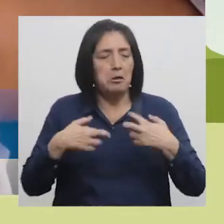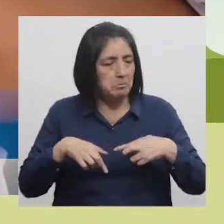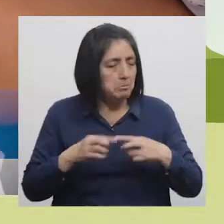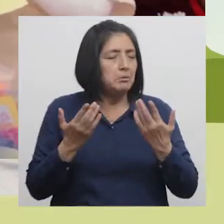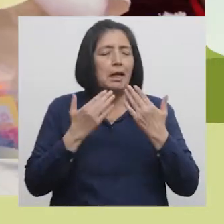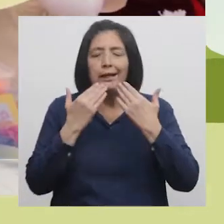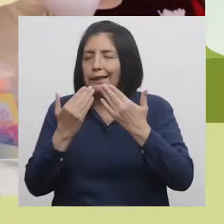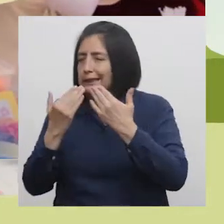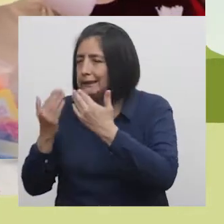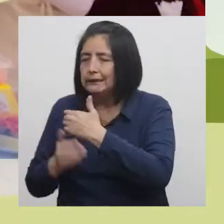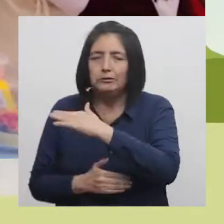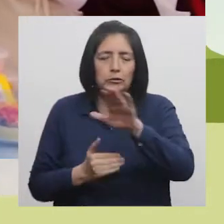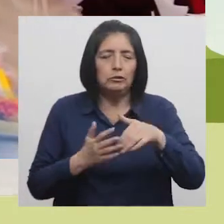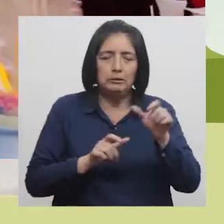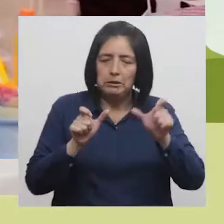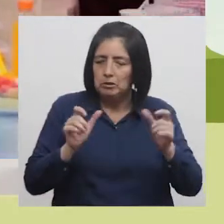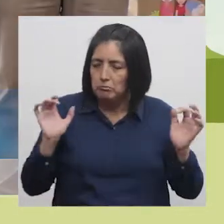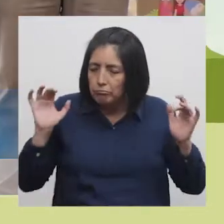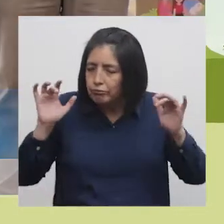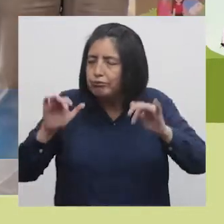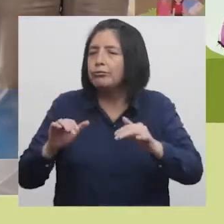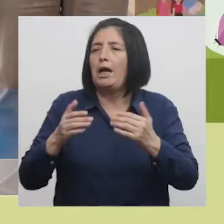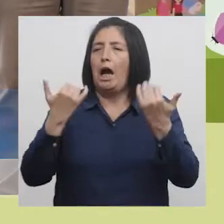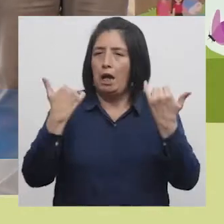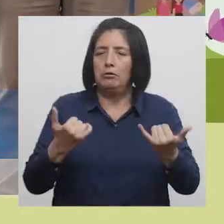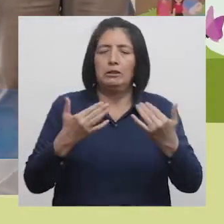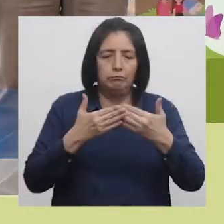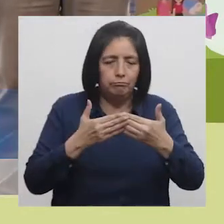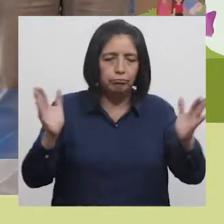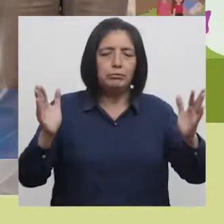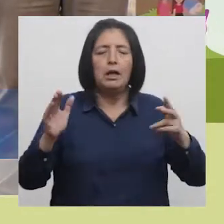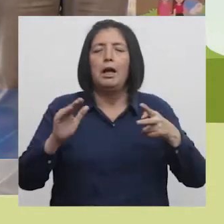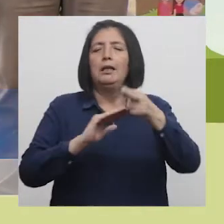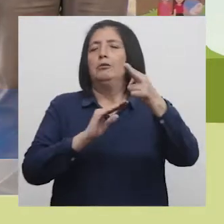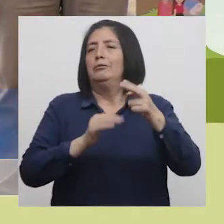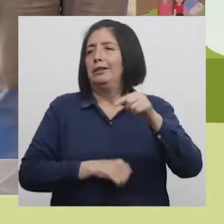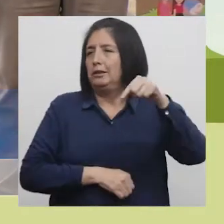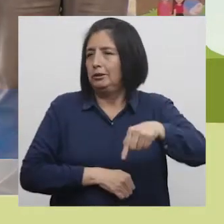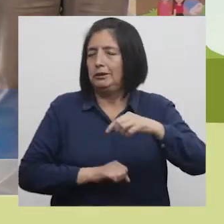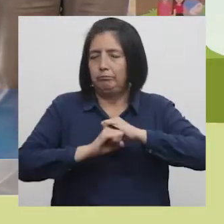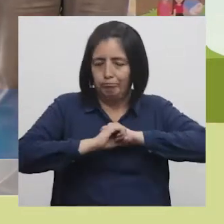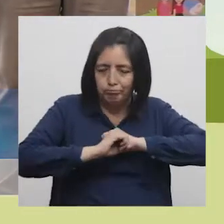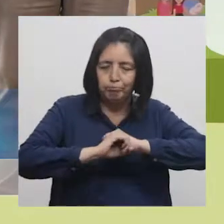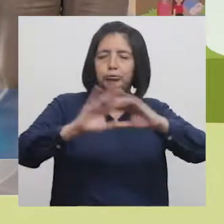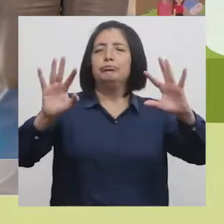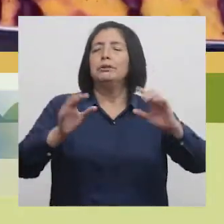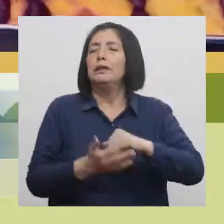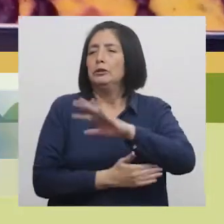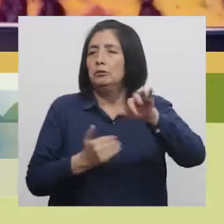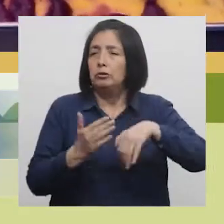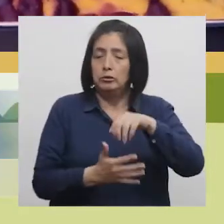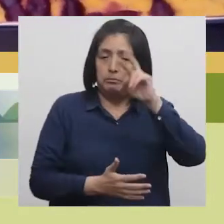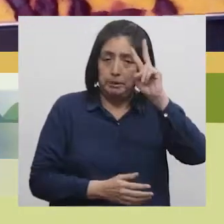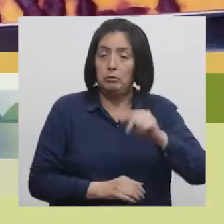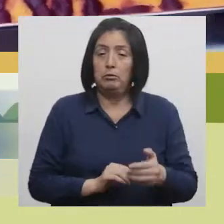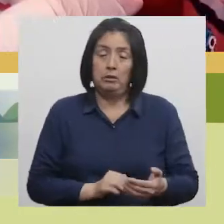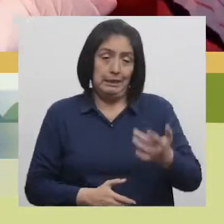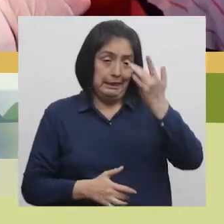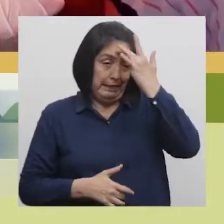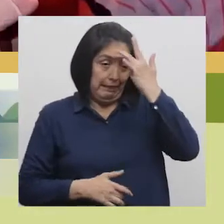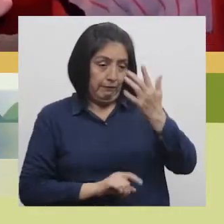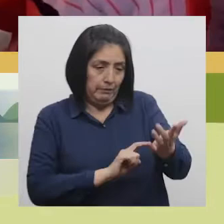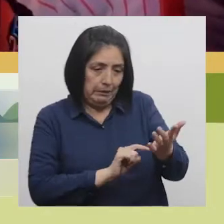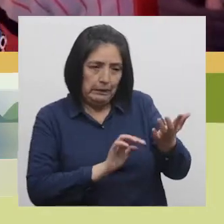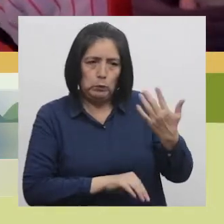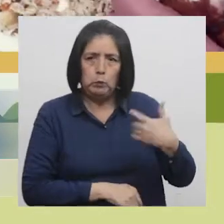agradeciéndoles a todos ustedes que estemos acá Doy por inaugurada esta gran campaña a nivel nacional La anemia es un problema